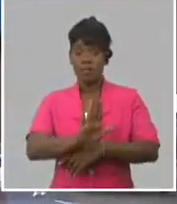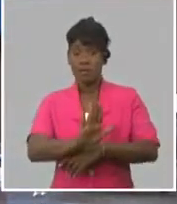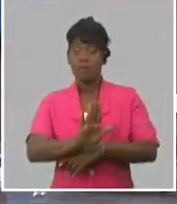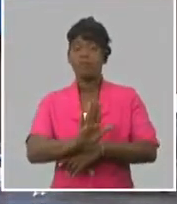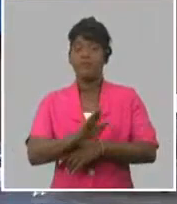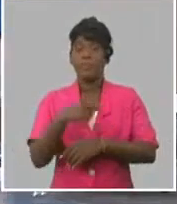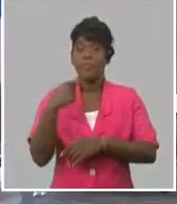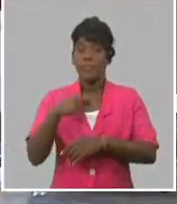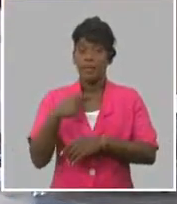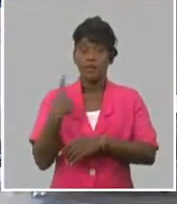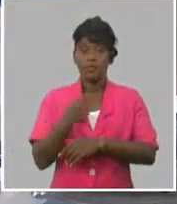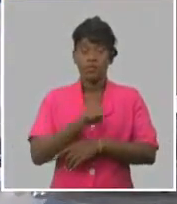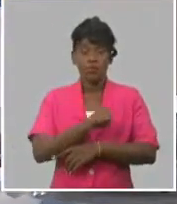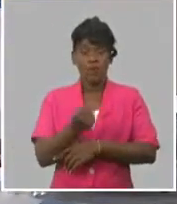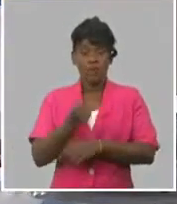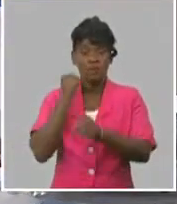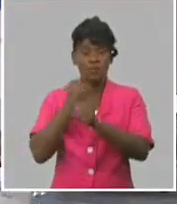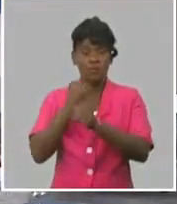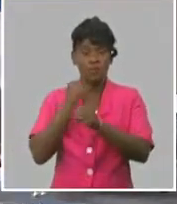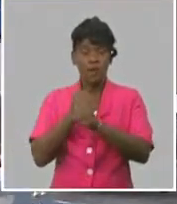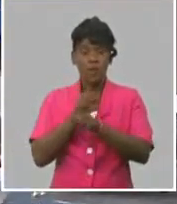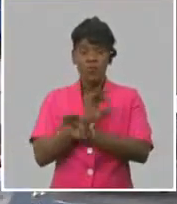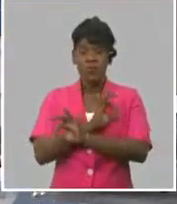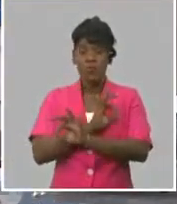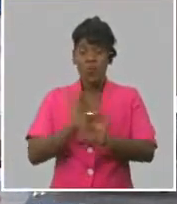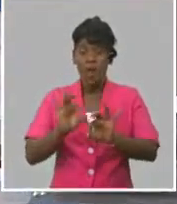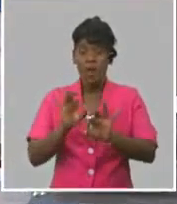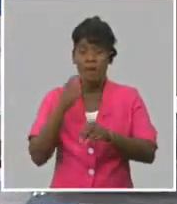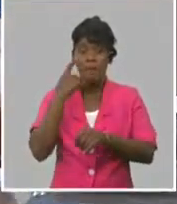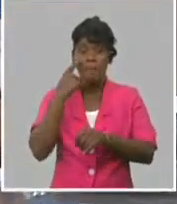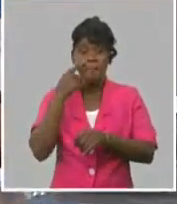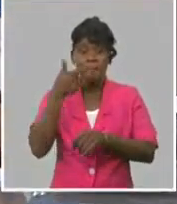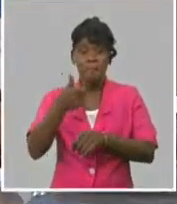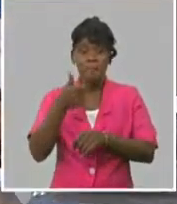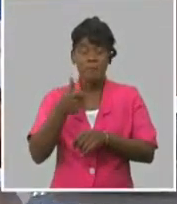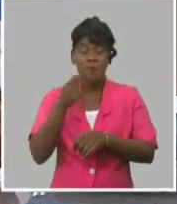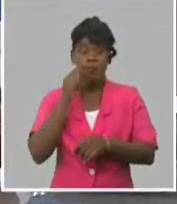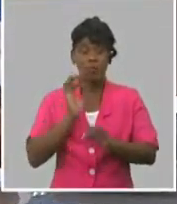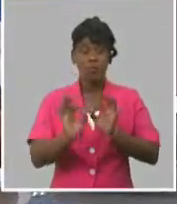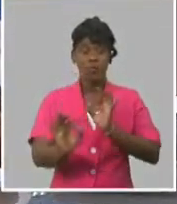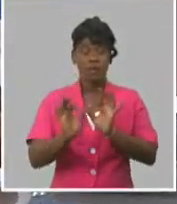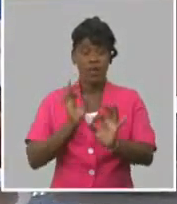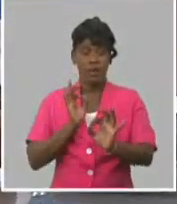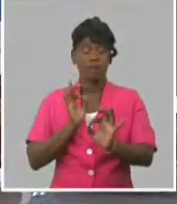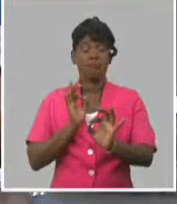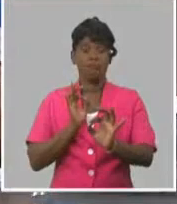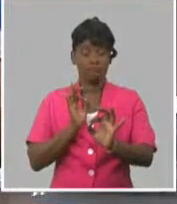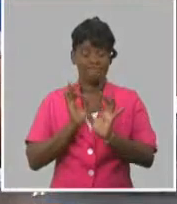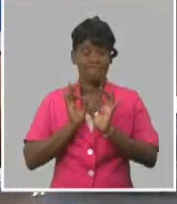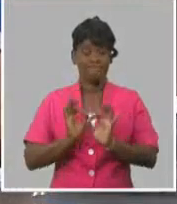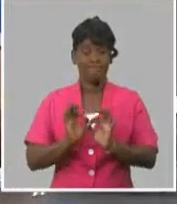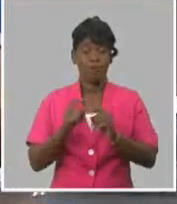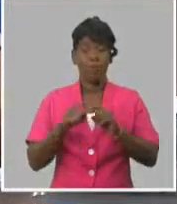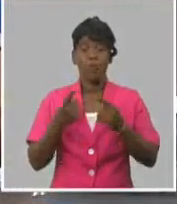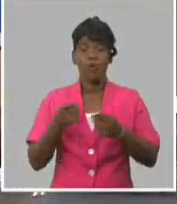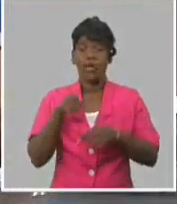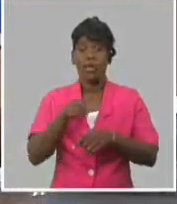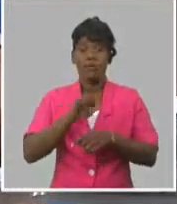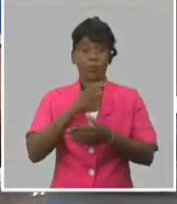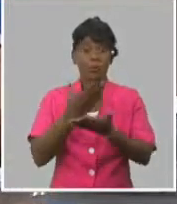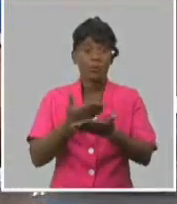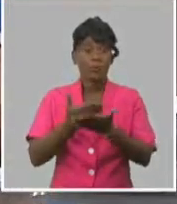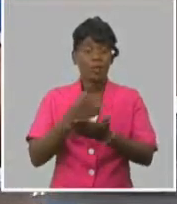nos obliga a trabajar con mucho cuidado y con mucho rigor técnico las propuestas que